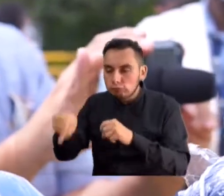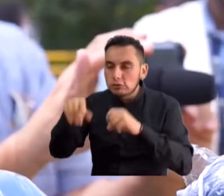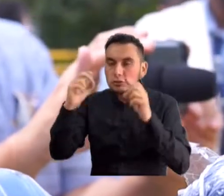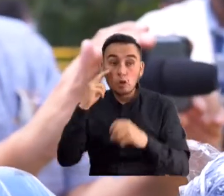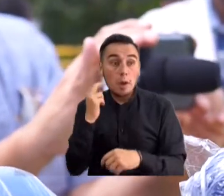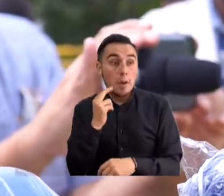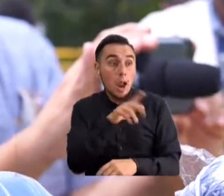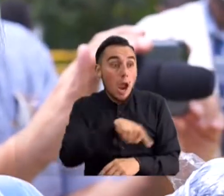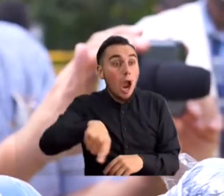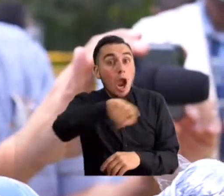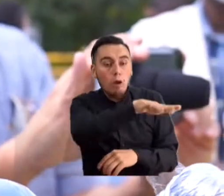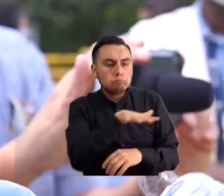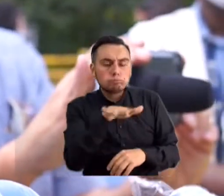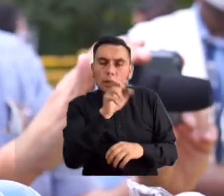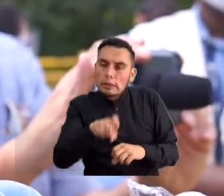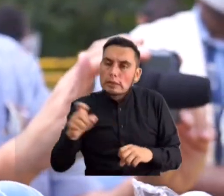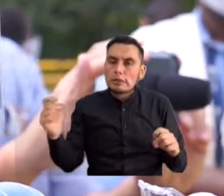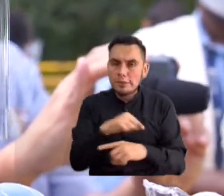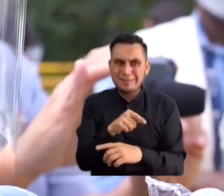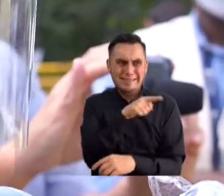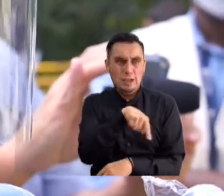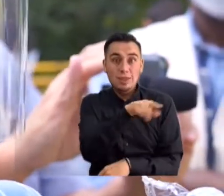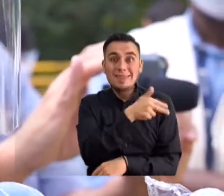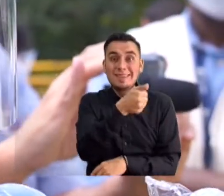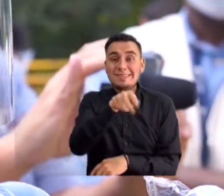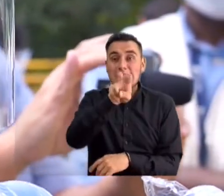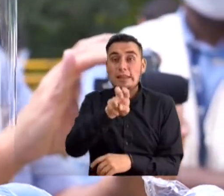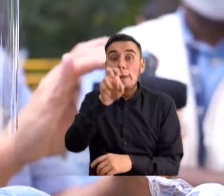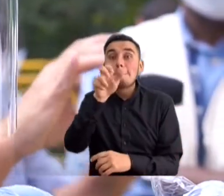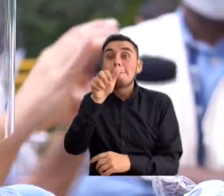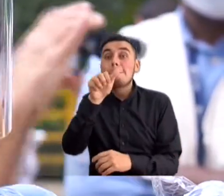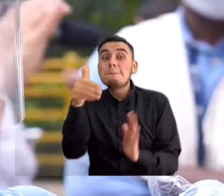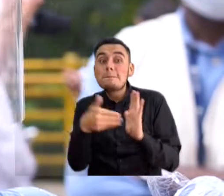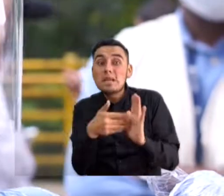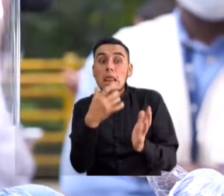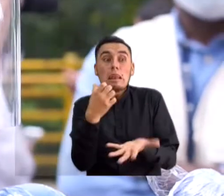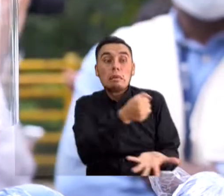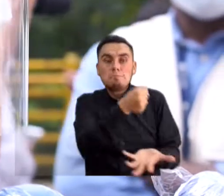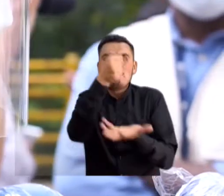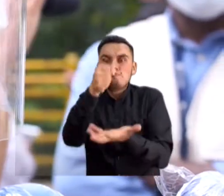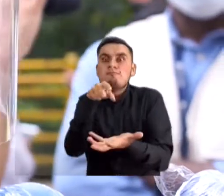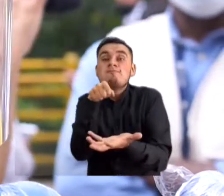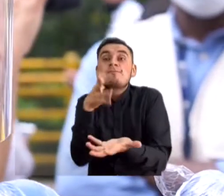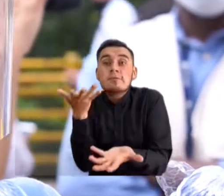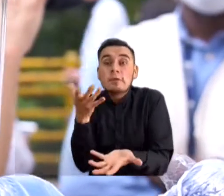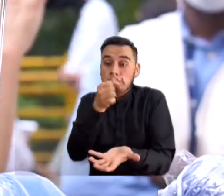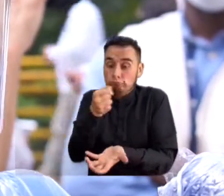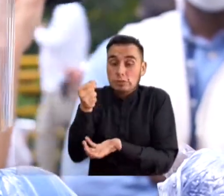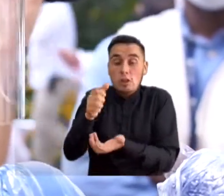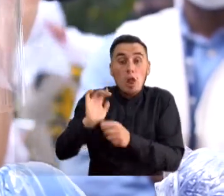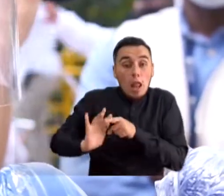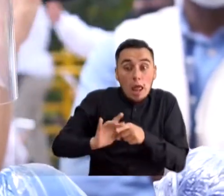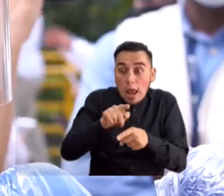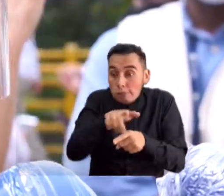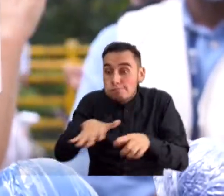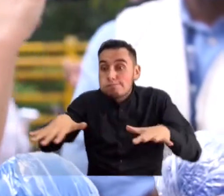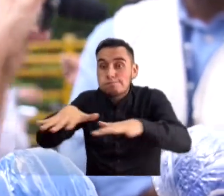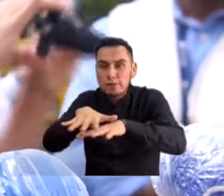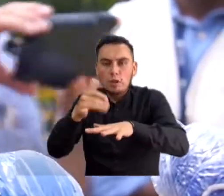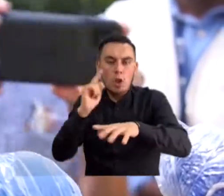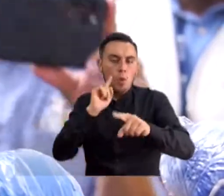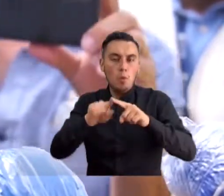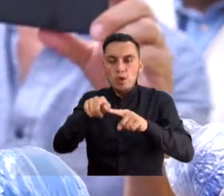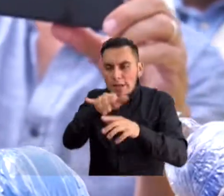todos los chocuanos, porque son 17 mil millones de pesos de todos los colombianos, de las regalías de nuestros